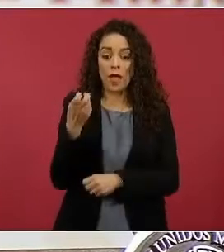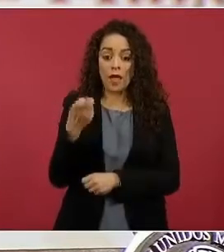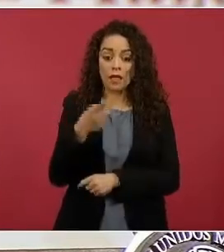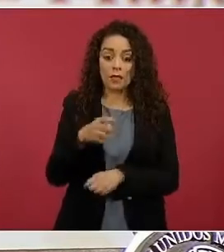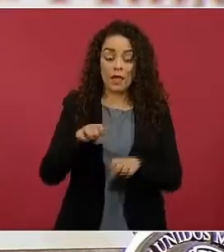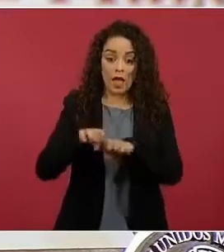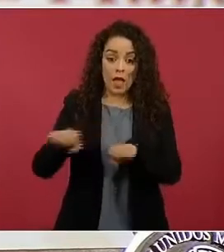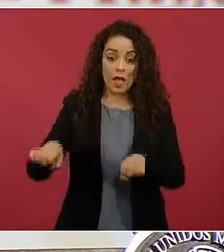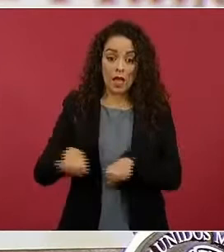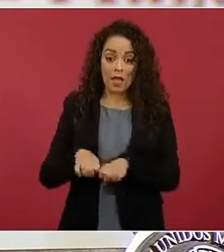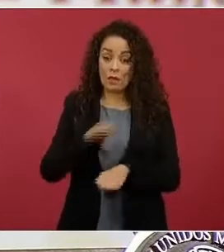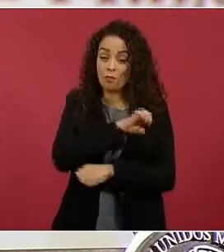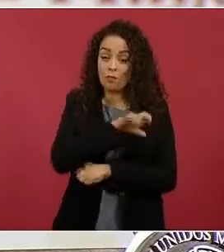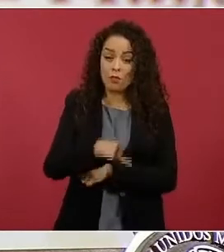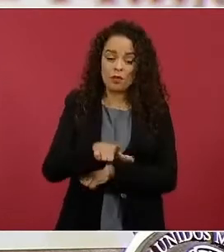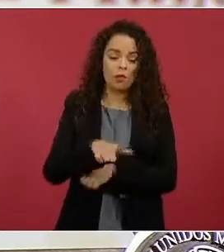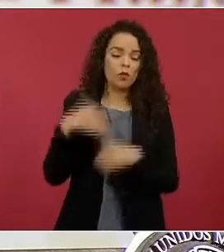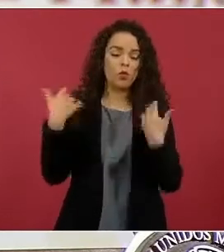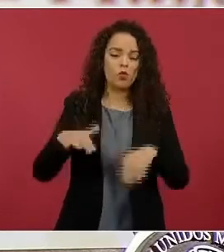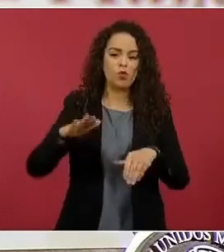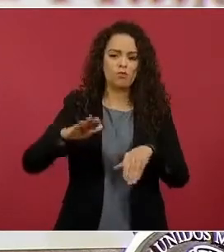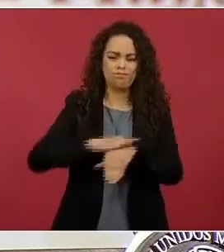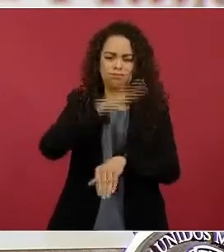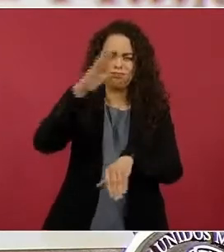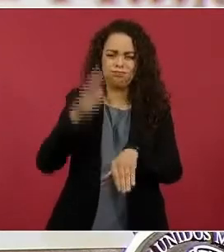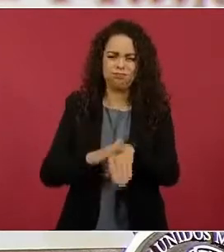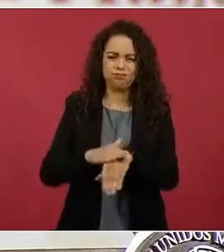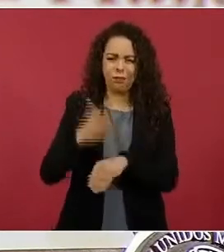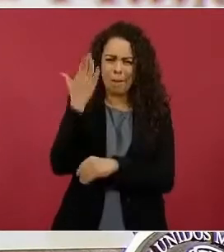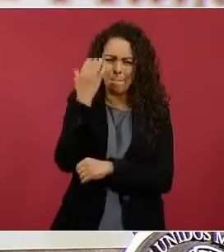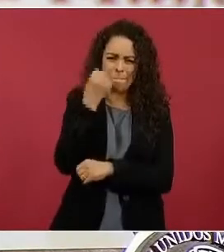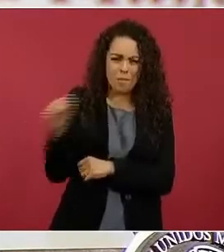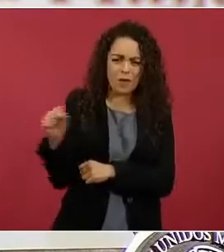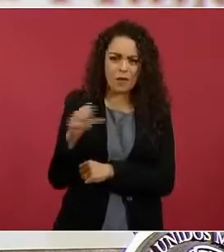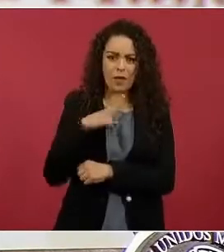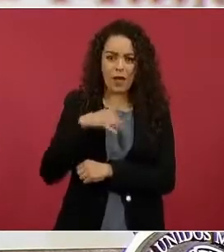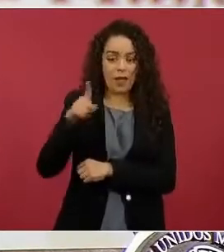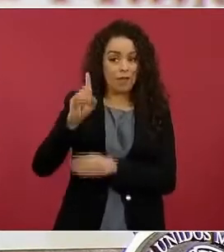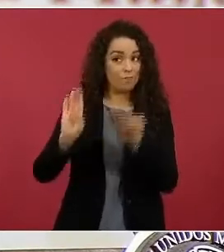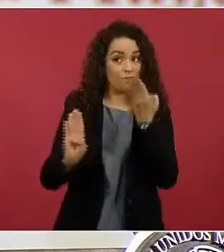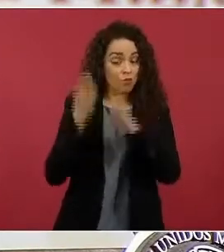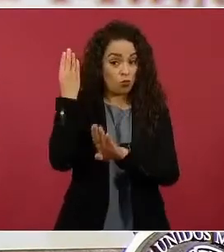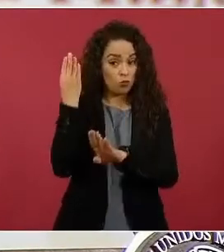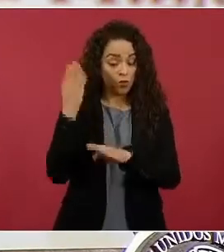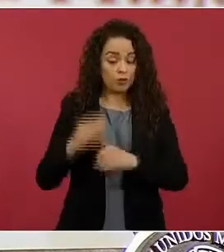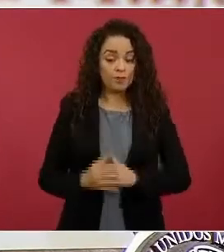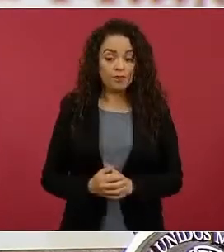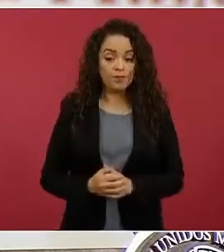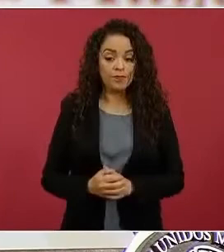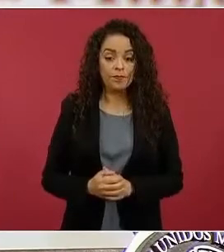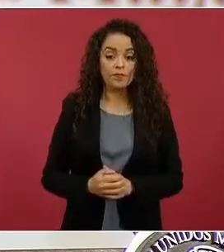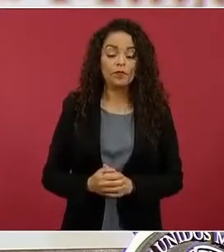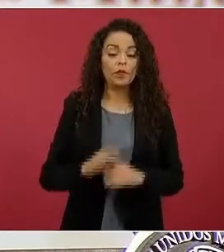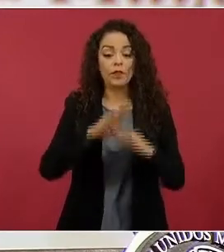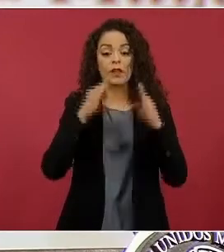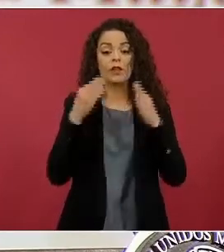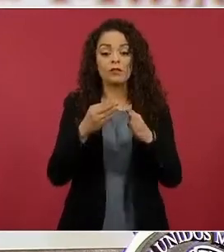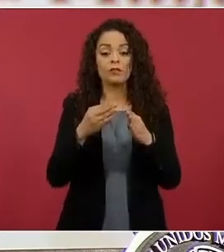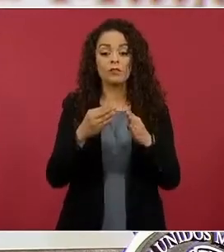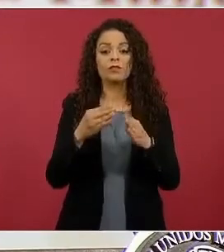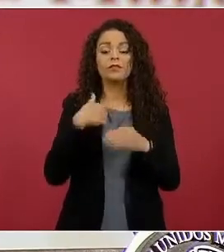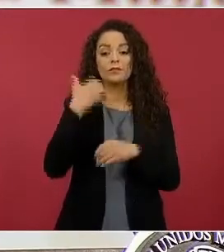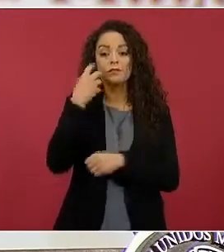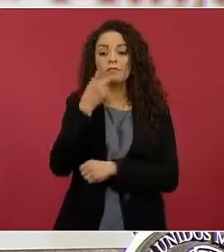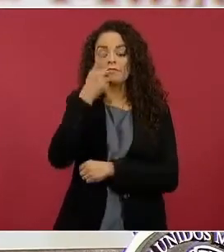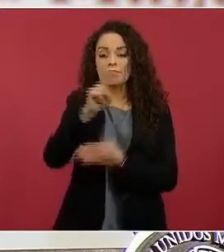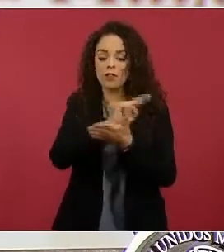periciales más calificados que existen en el mundo. Y de manera particular, quiero destacar la reciente firma